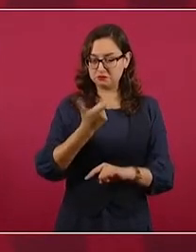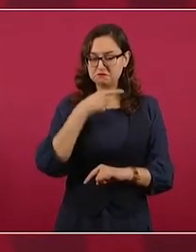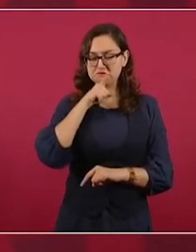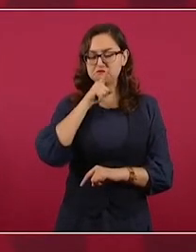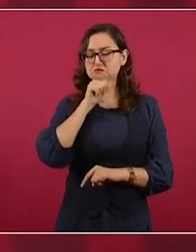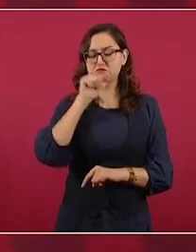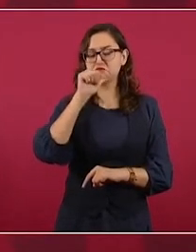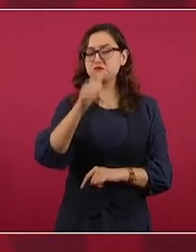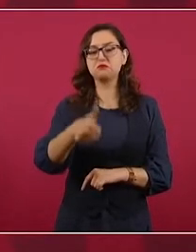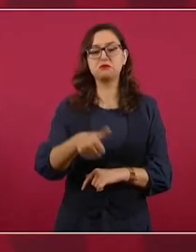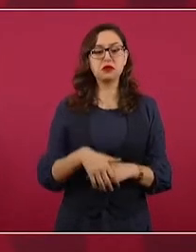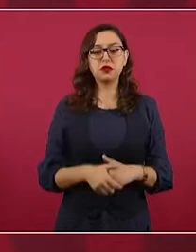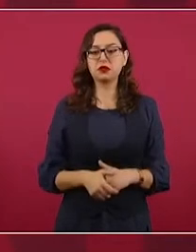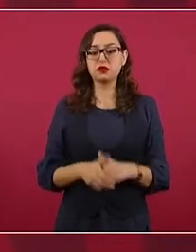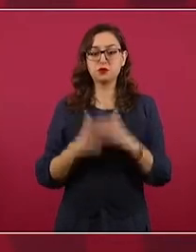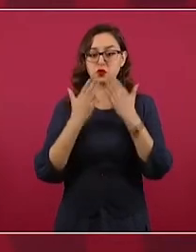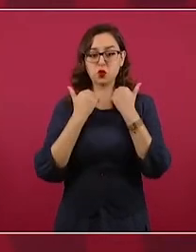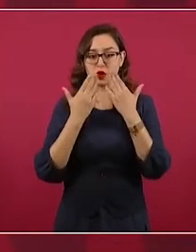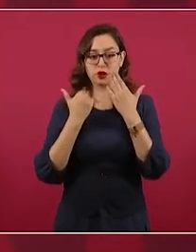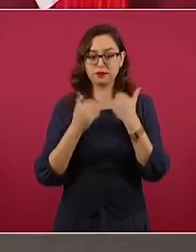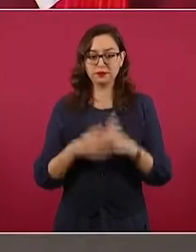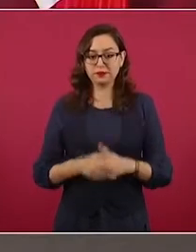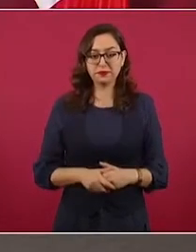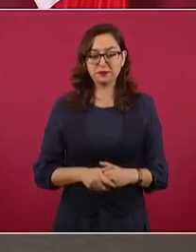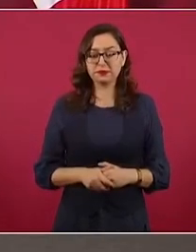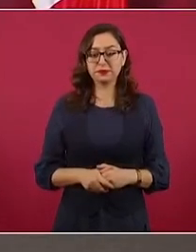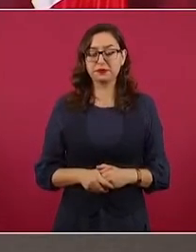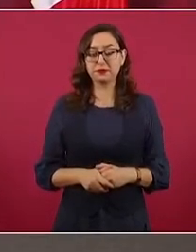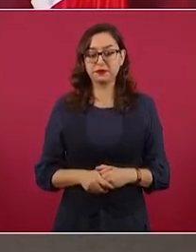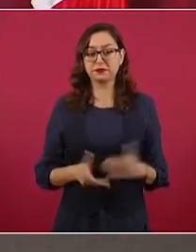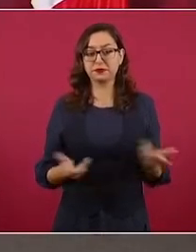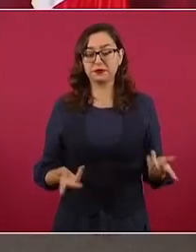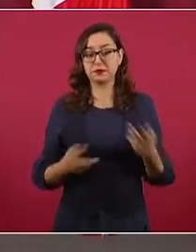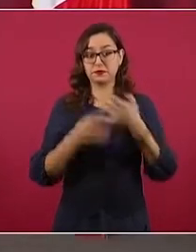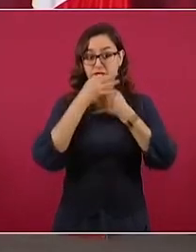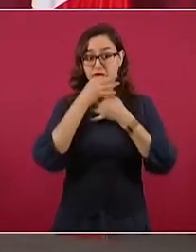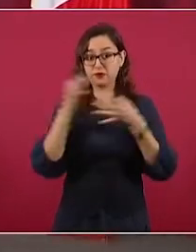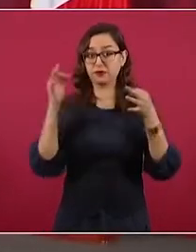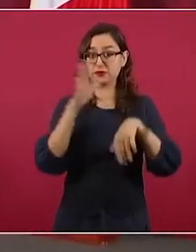o que la gente sepa,